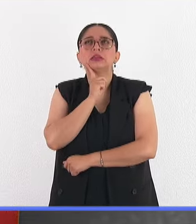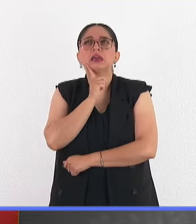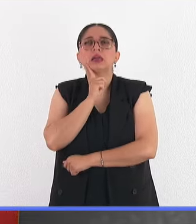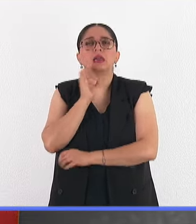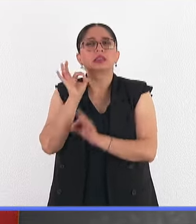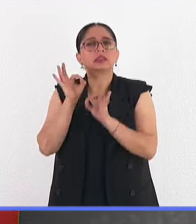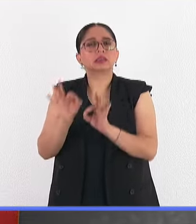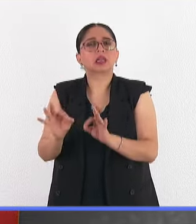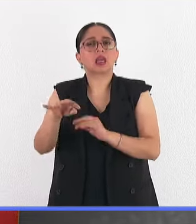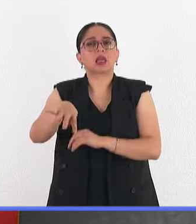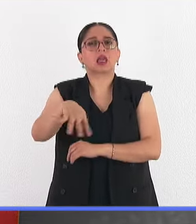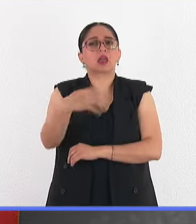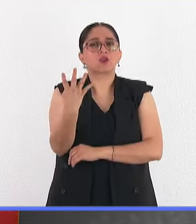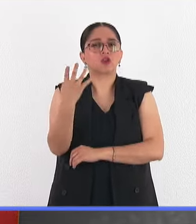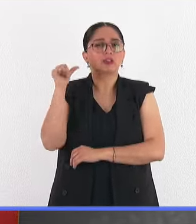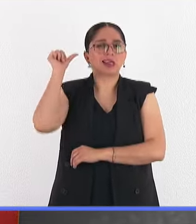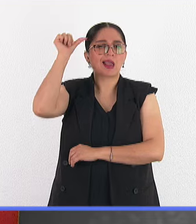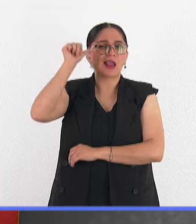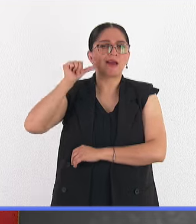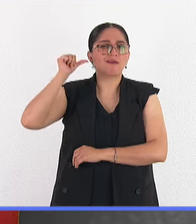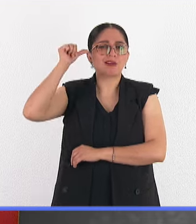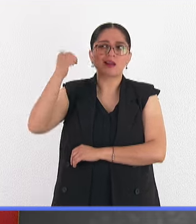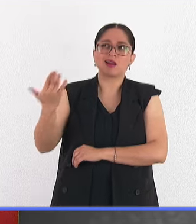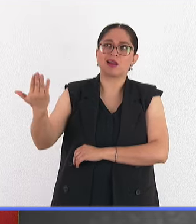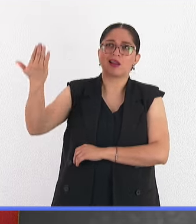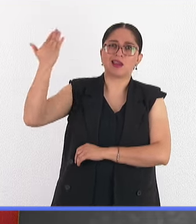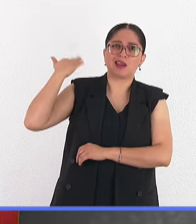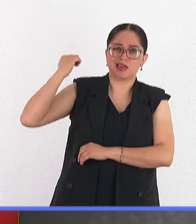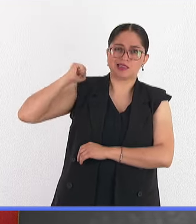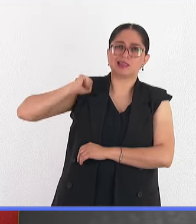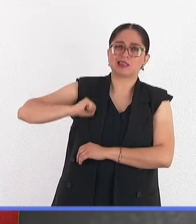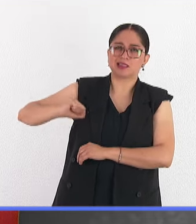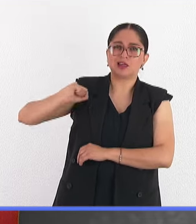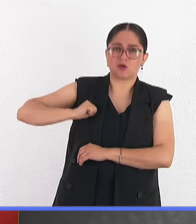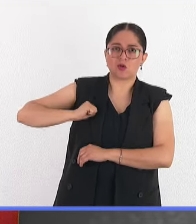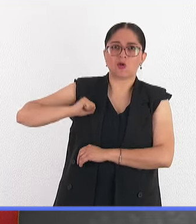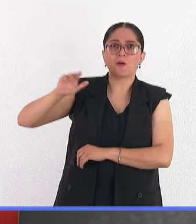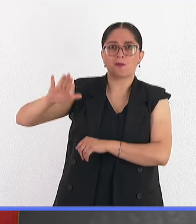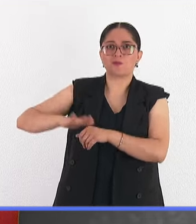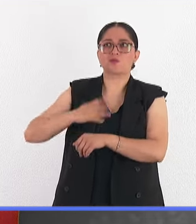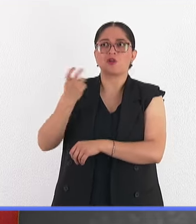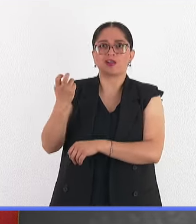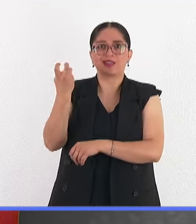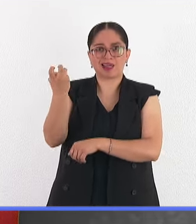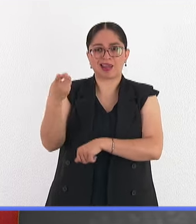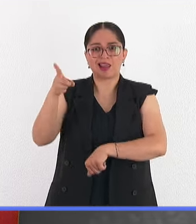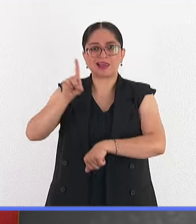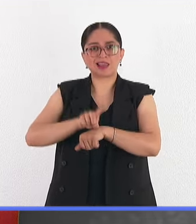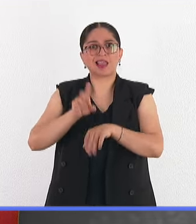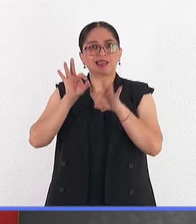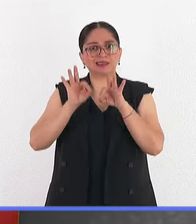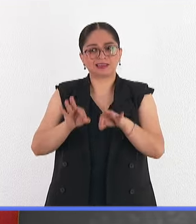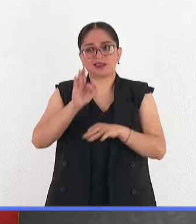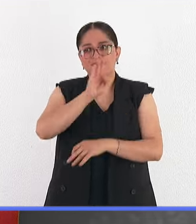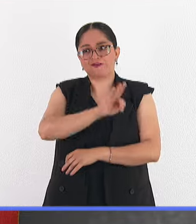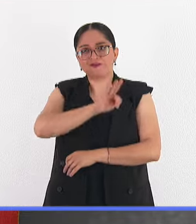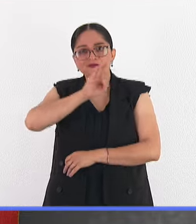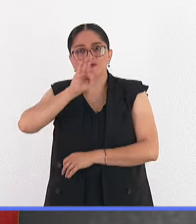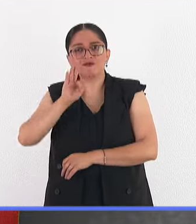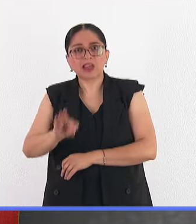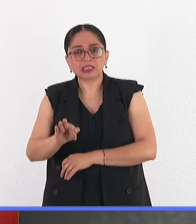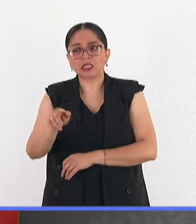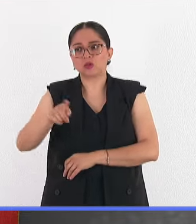de abril del siglo pasado. Y por eso conmemoramos este día en esta fecha, para